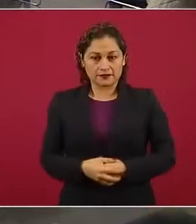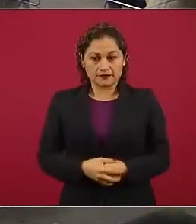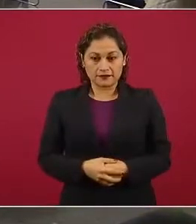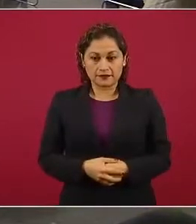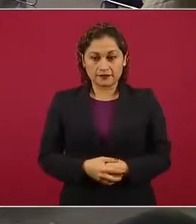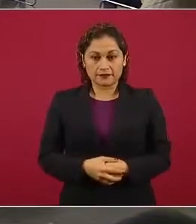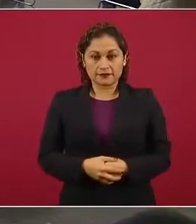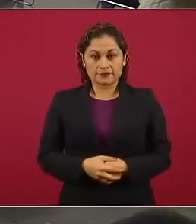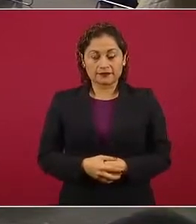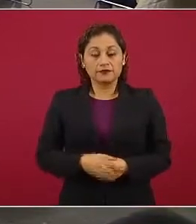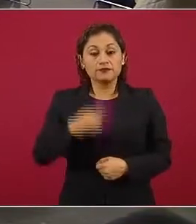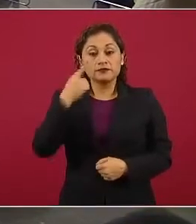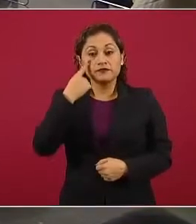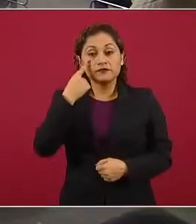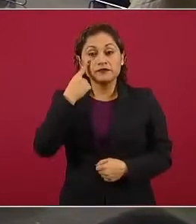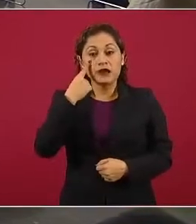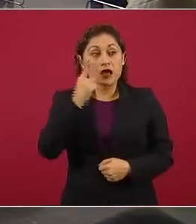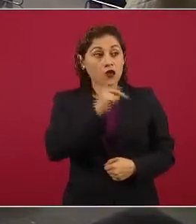Somos libres.